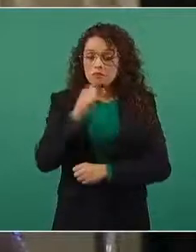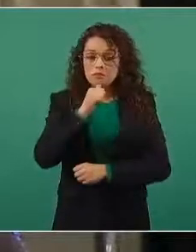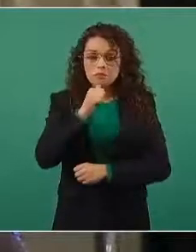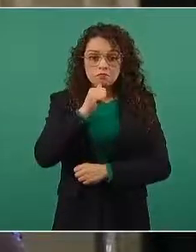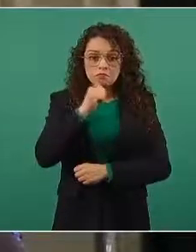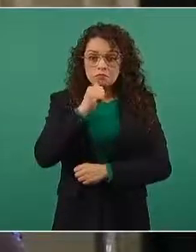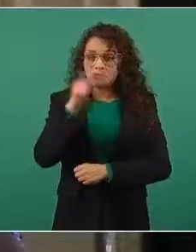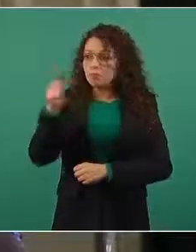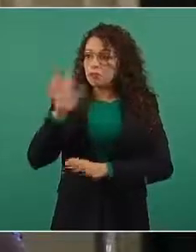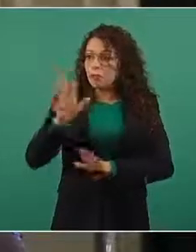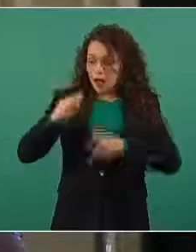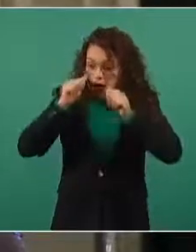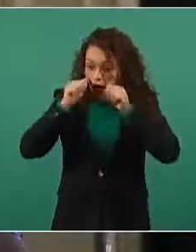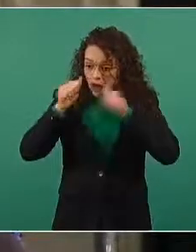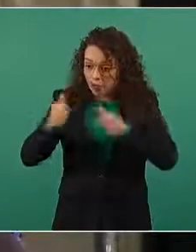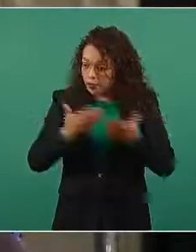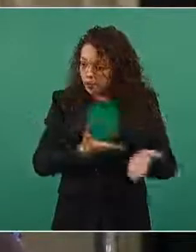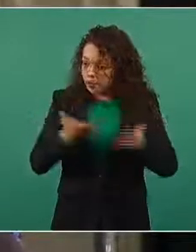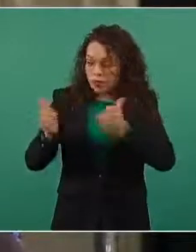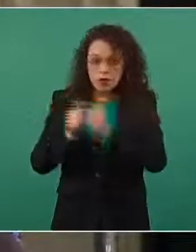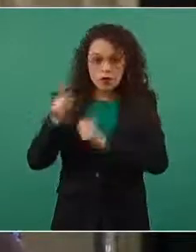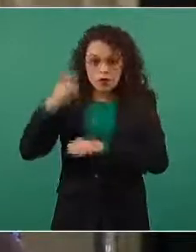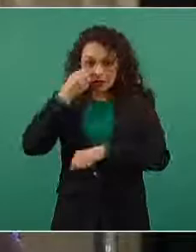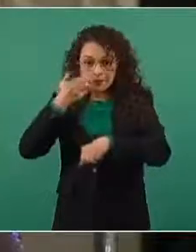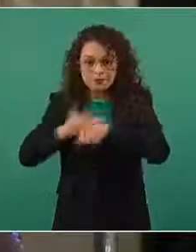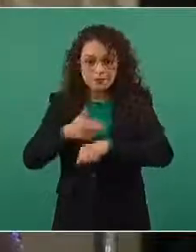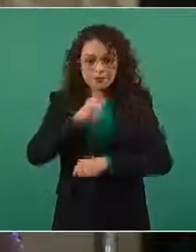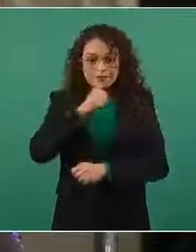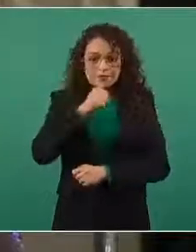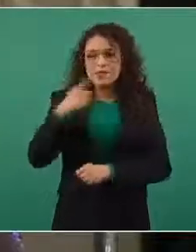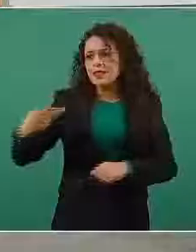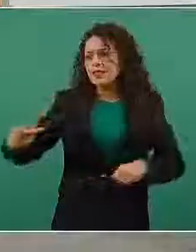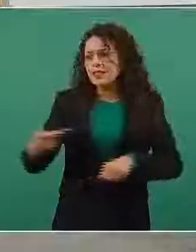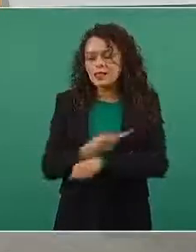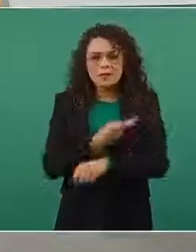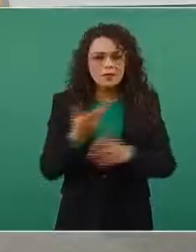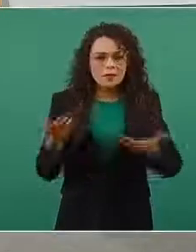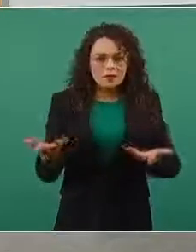por la secretaria. ¿Qué pasa con los funcionarios que no atienden sus órdenes, señor presidente?